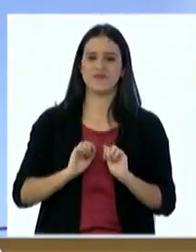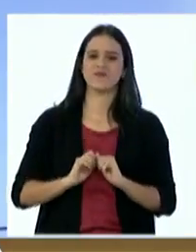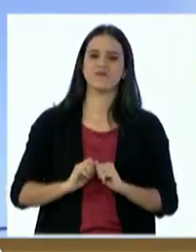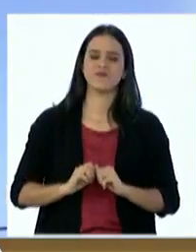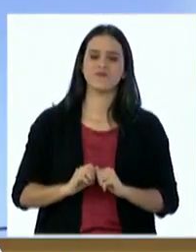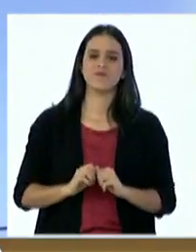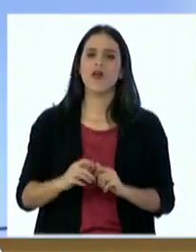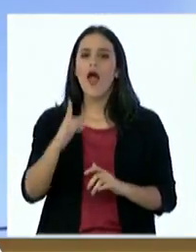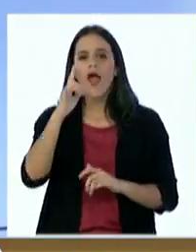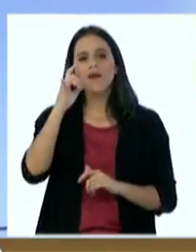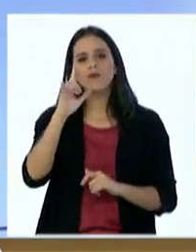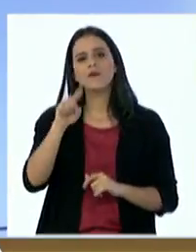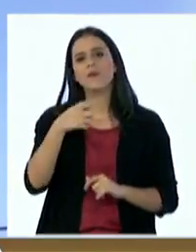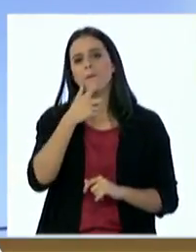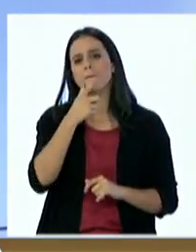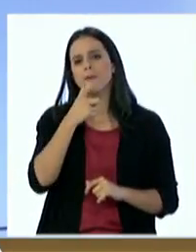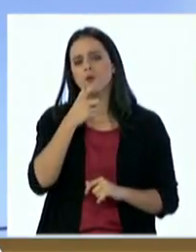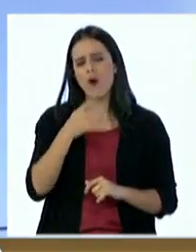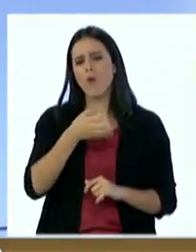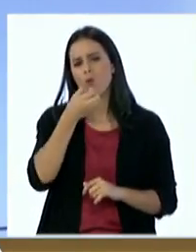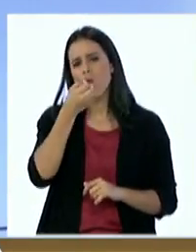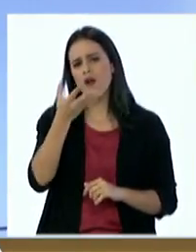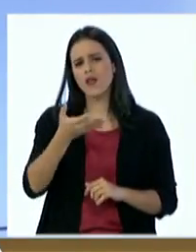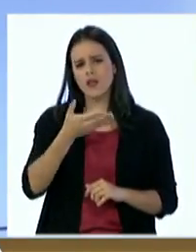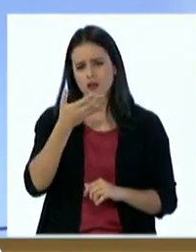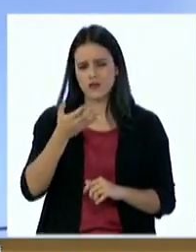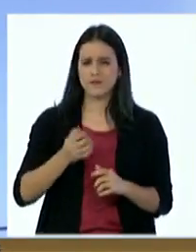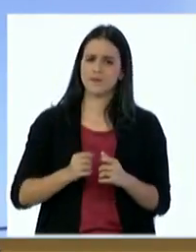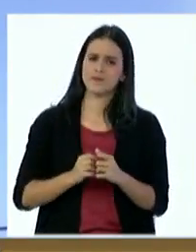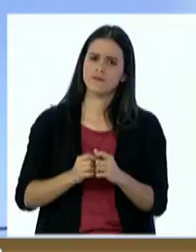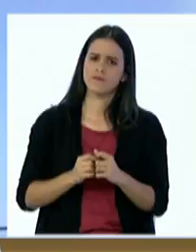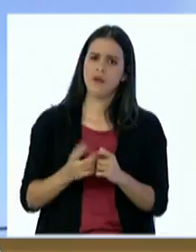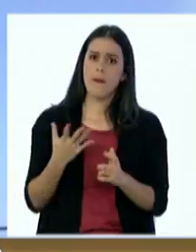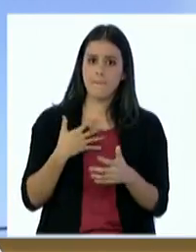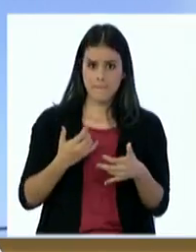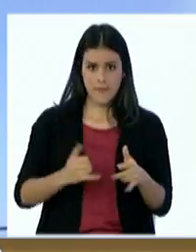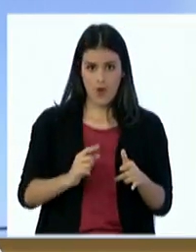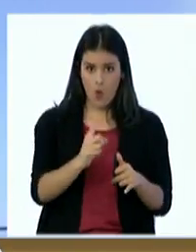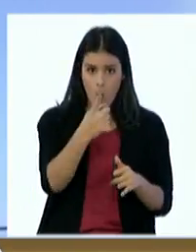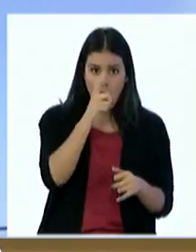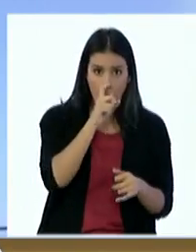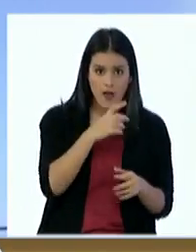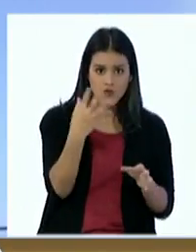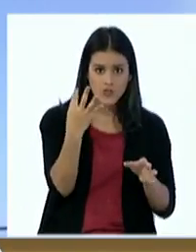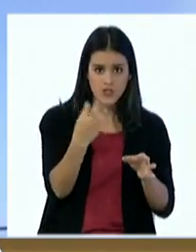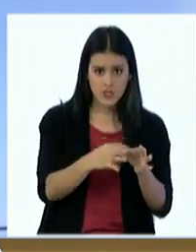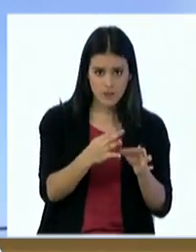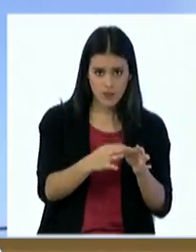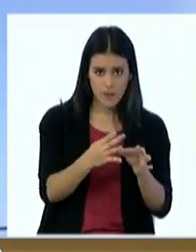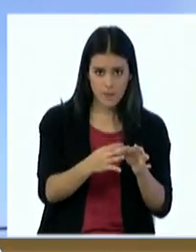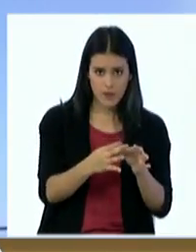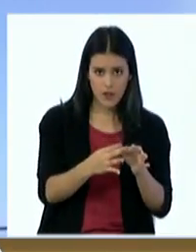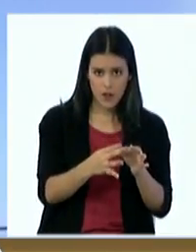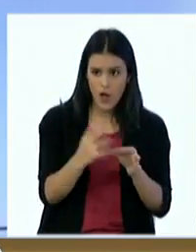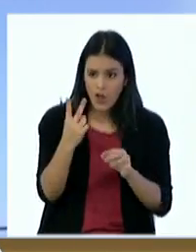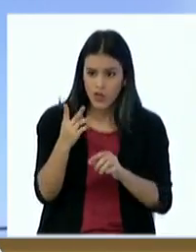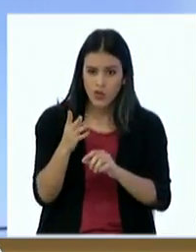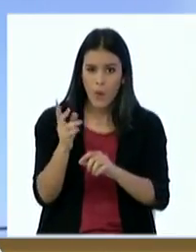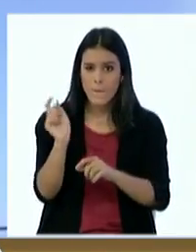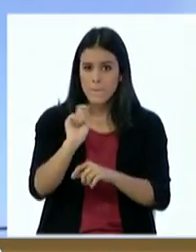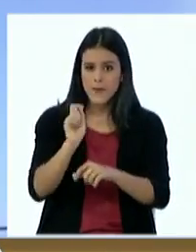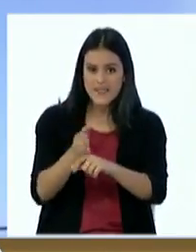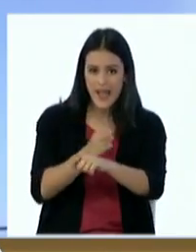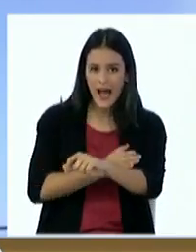nos pregunta Jaina Ríos lo siguiente, buenas tardes, tengo una pregunta si mi hijo cumplió un año en septiembre, justo dos meses antes que